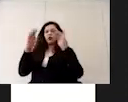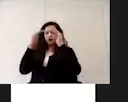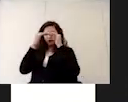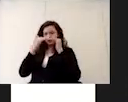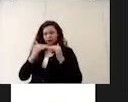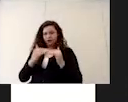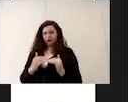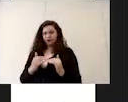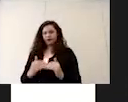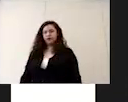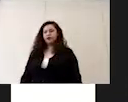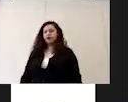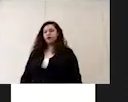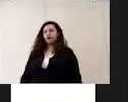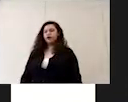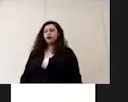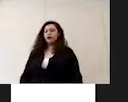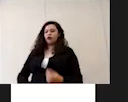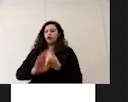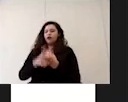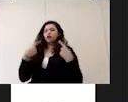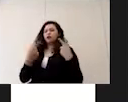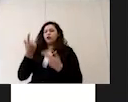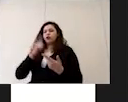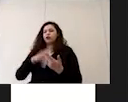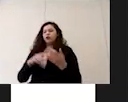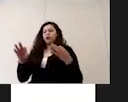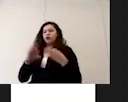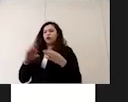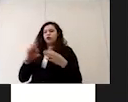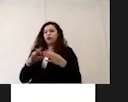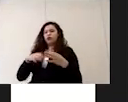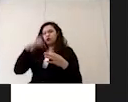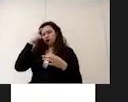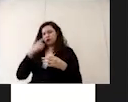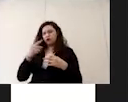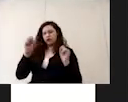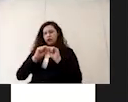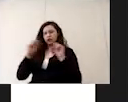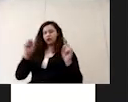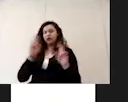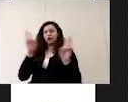y se debe evitar que haya personas trabajando cerca de la extracción del sistema de aire